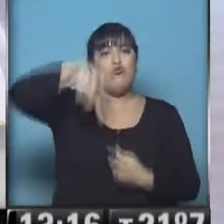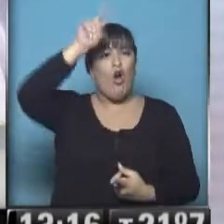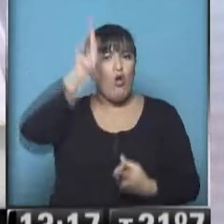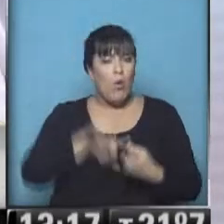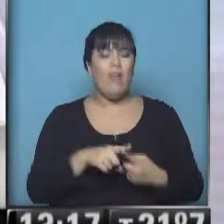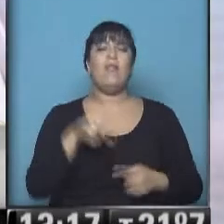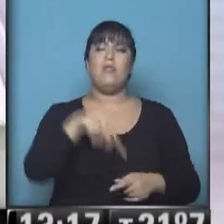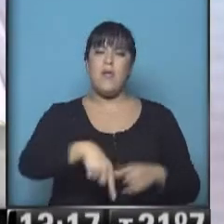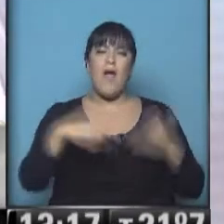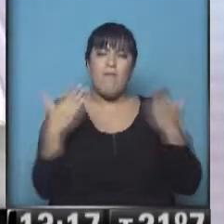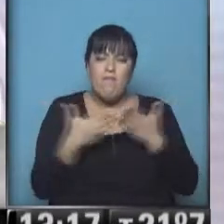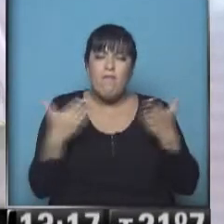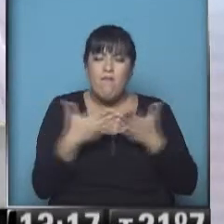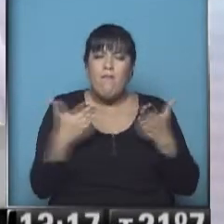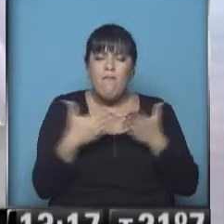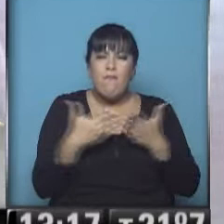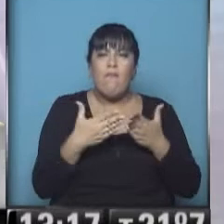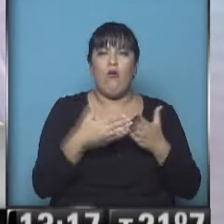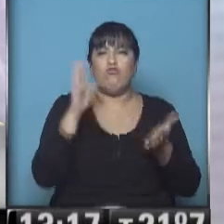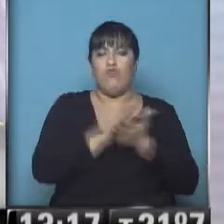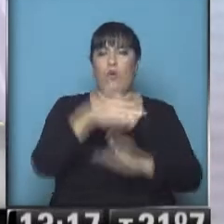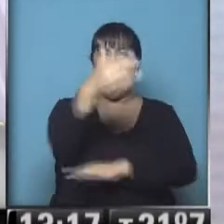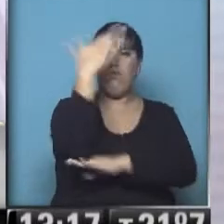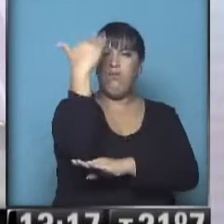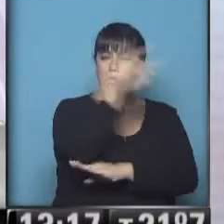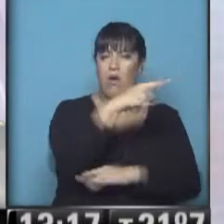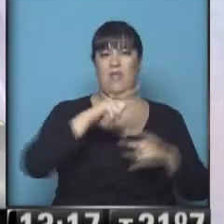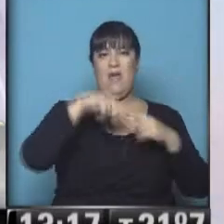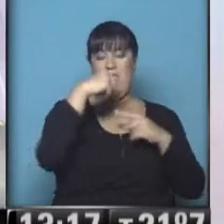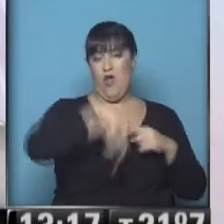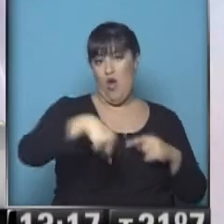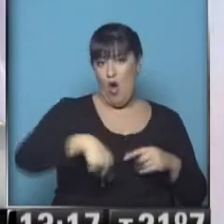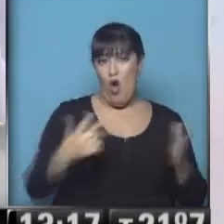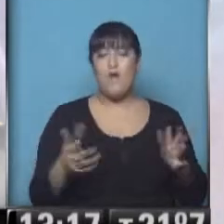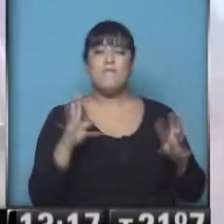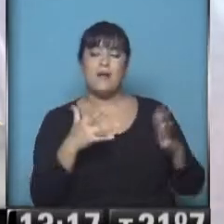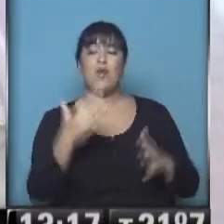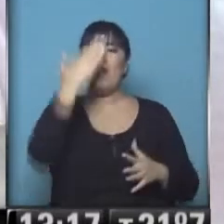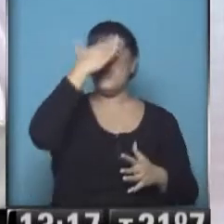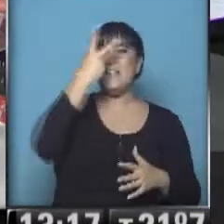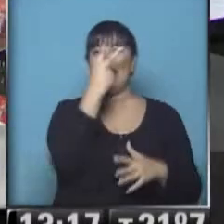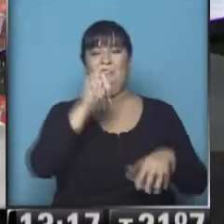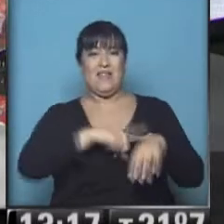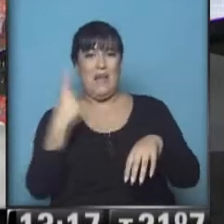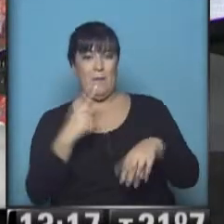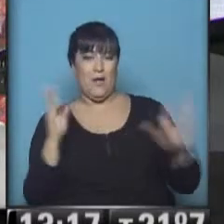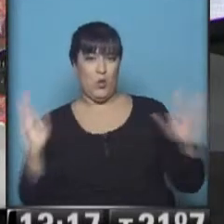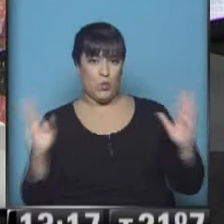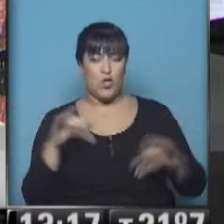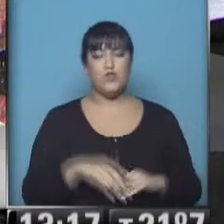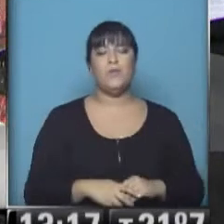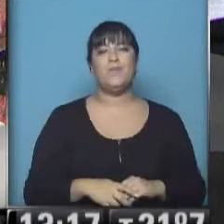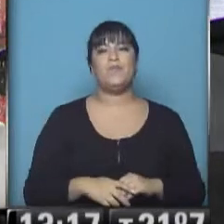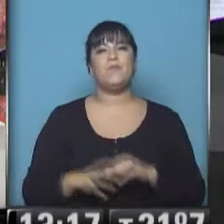particularmente este discurso que se va a dar y que tiene entre 15 y 20 minutos. Fernando, para quitar